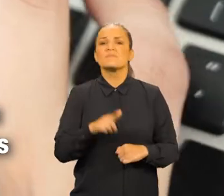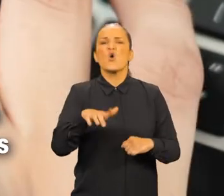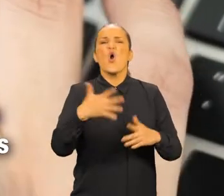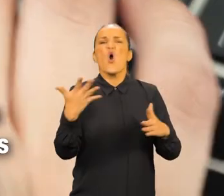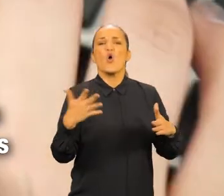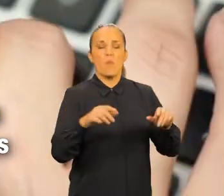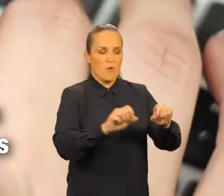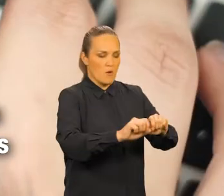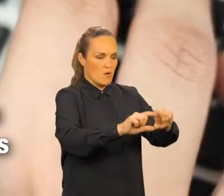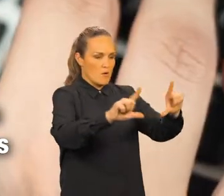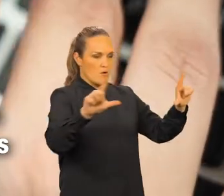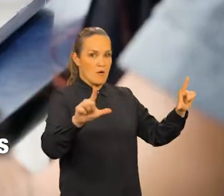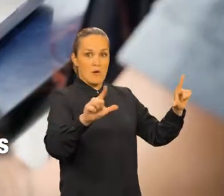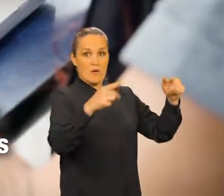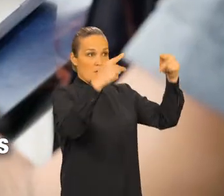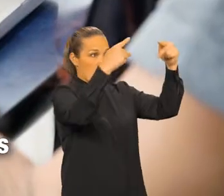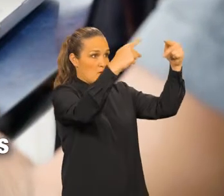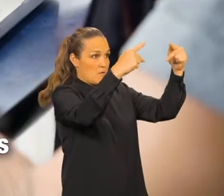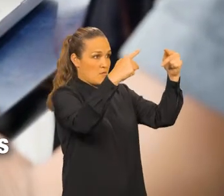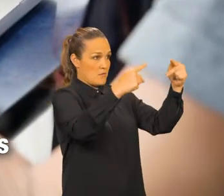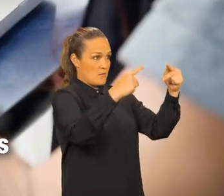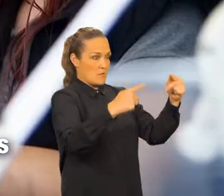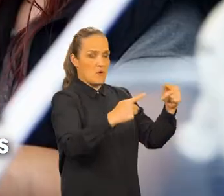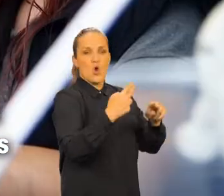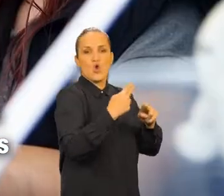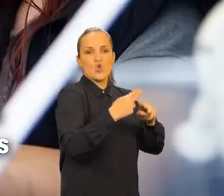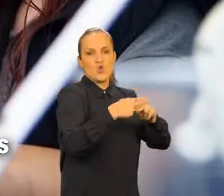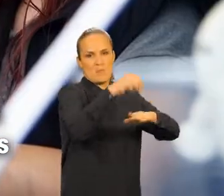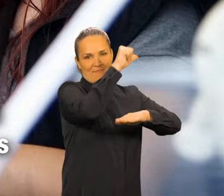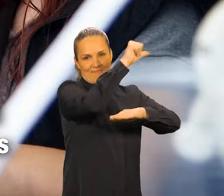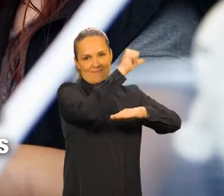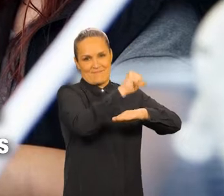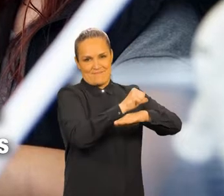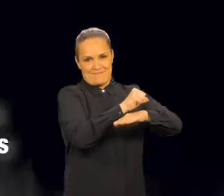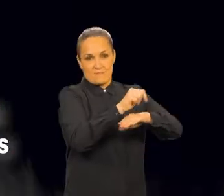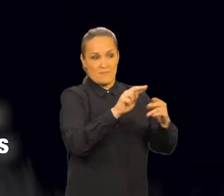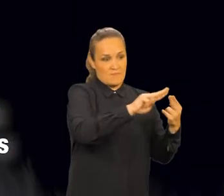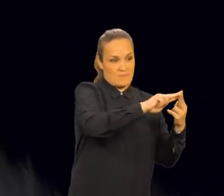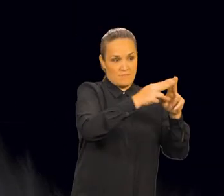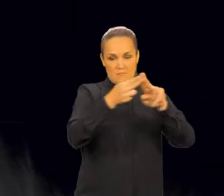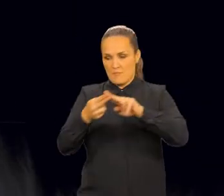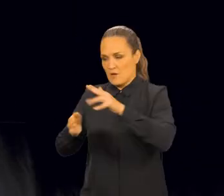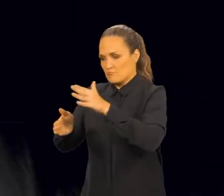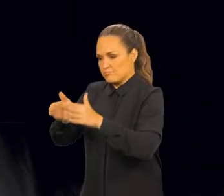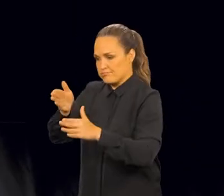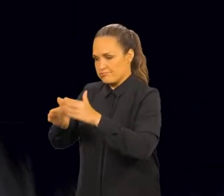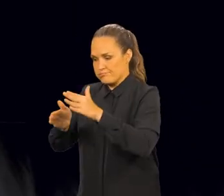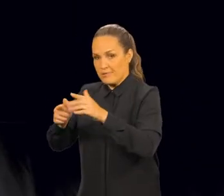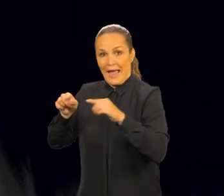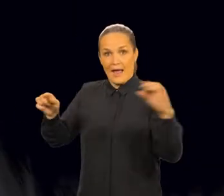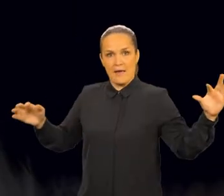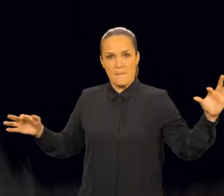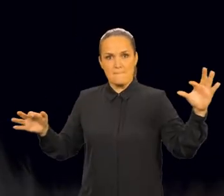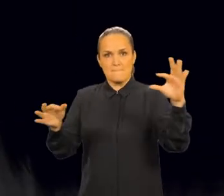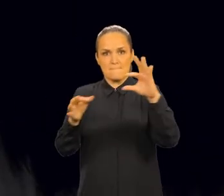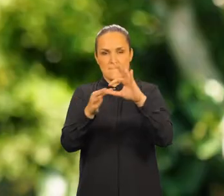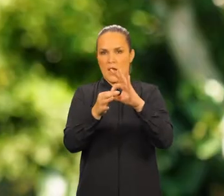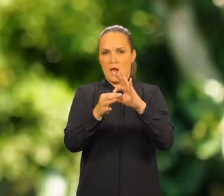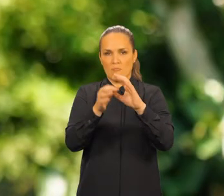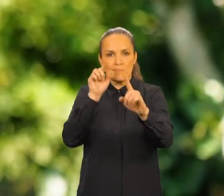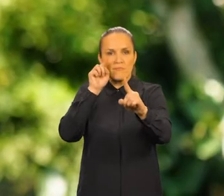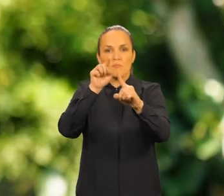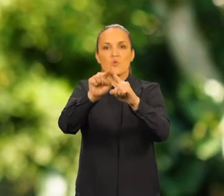La robótica y la programación tienen en común que dan esa solución a problemas y que siempre están